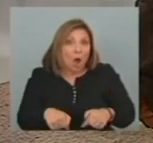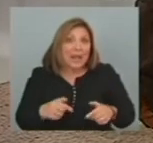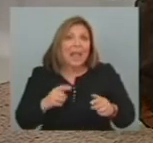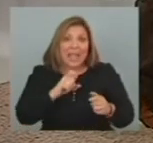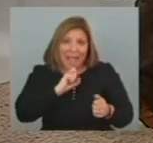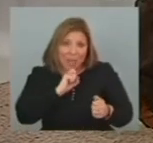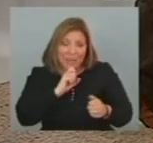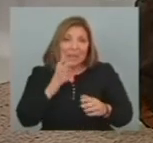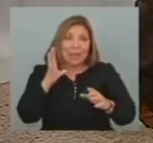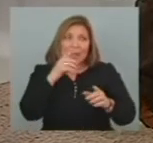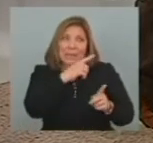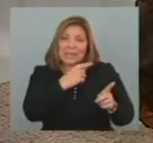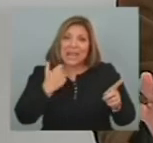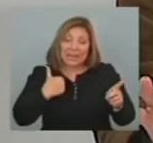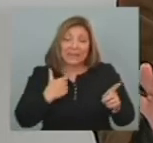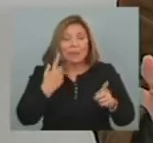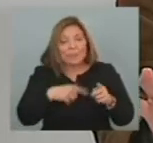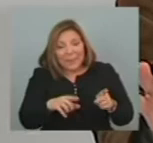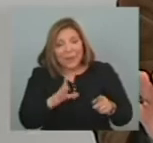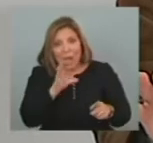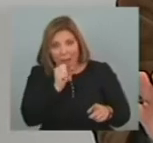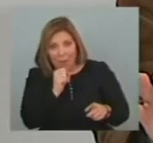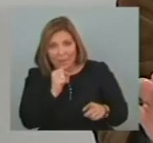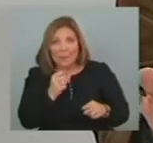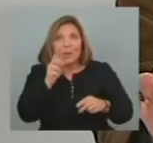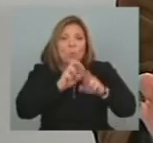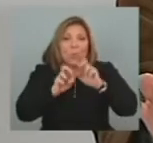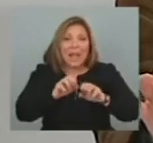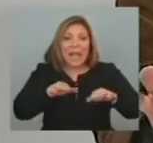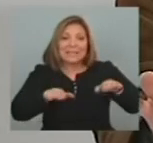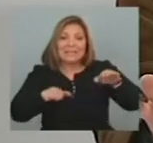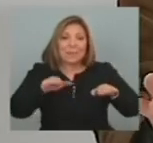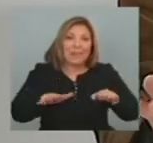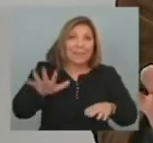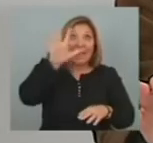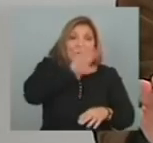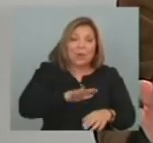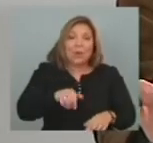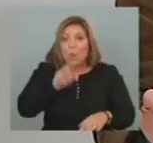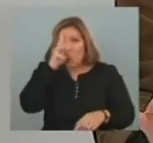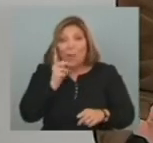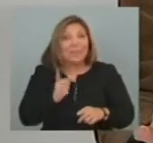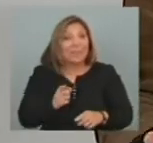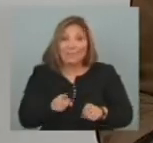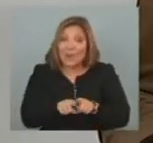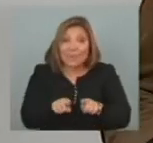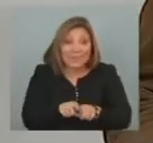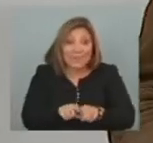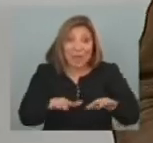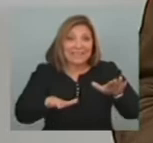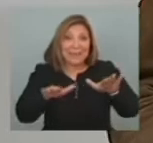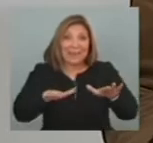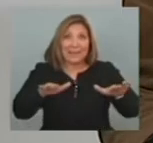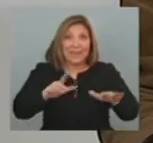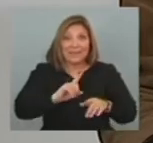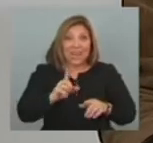soporta Porque necesita Una ecuación Que le permita Estabilidad En la región Y Uruguay Tiene que ser parte De esa estabilidad Y no un país